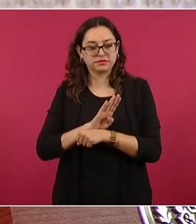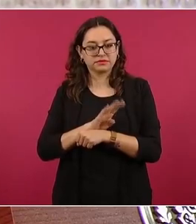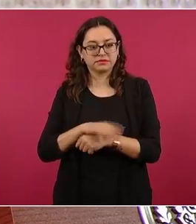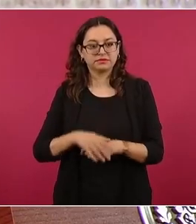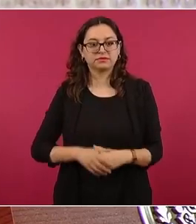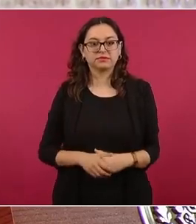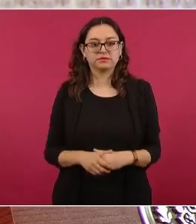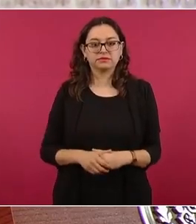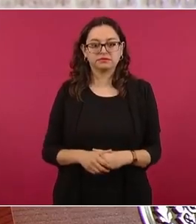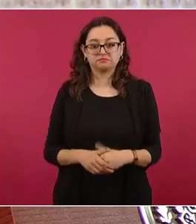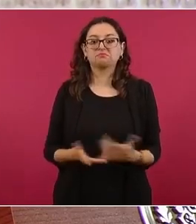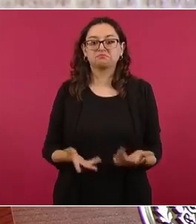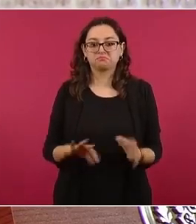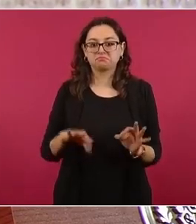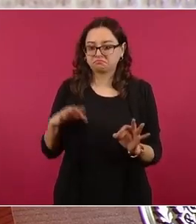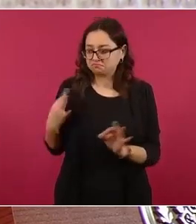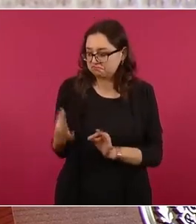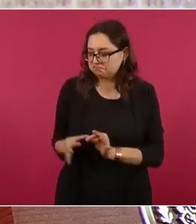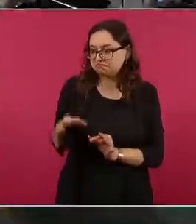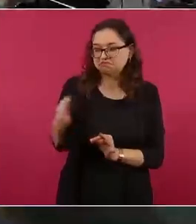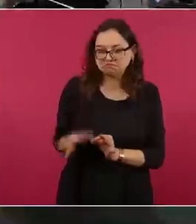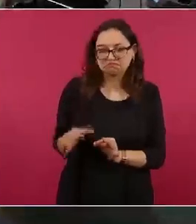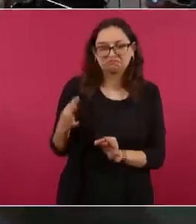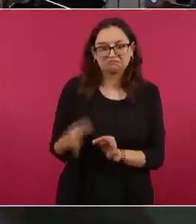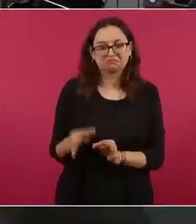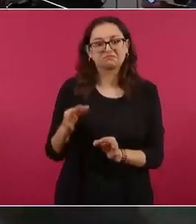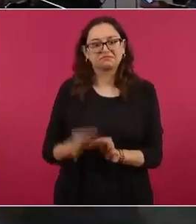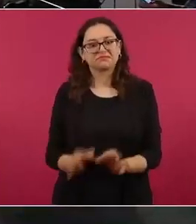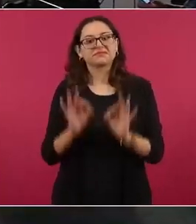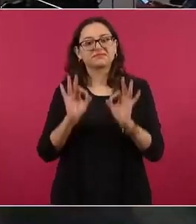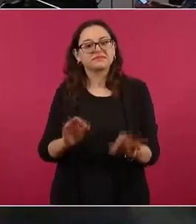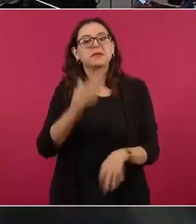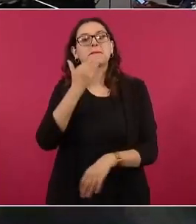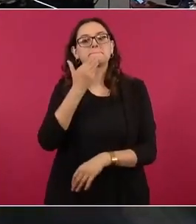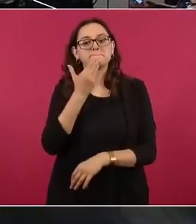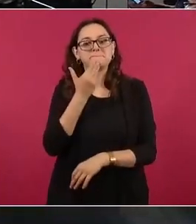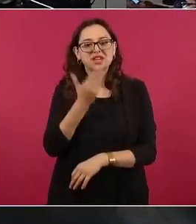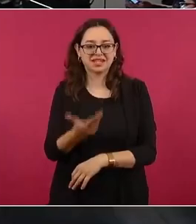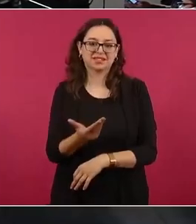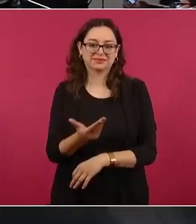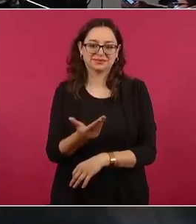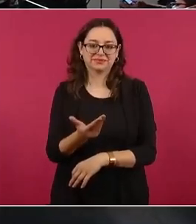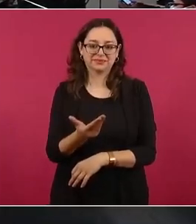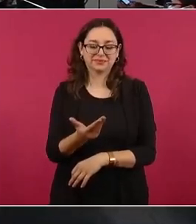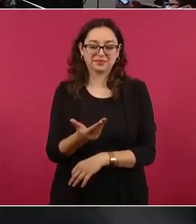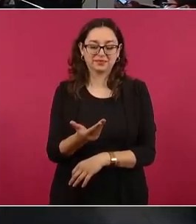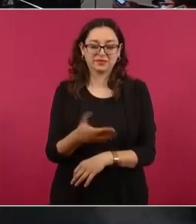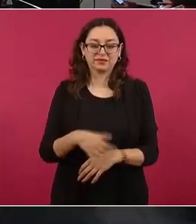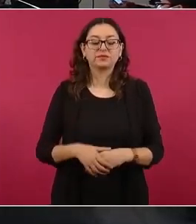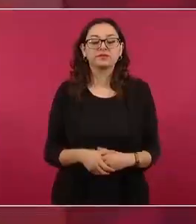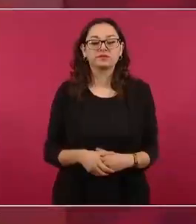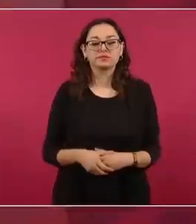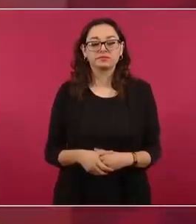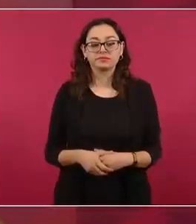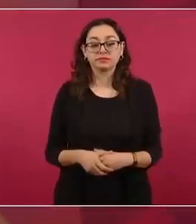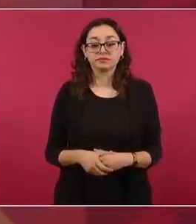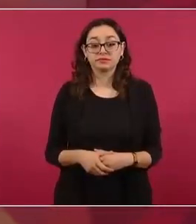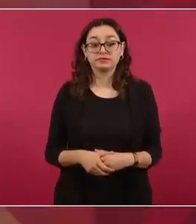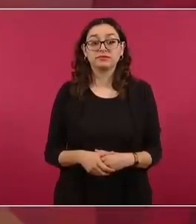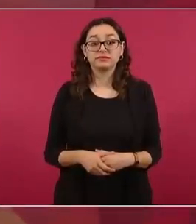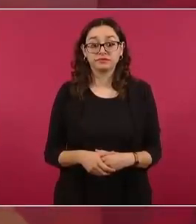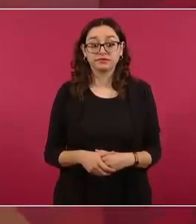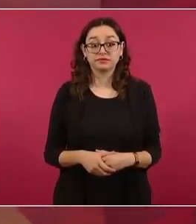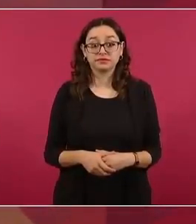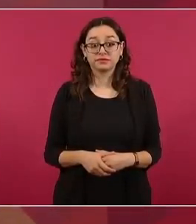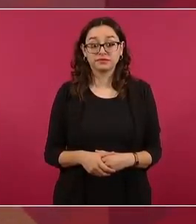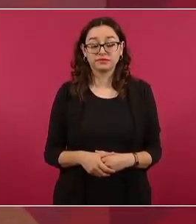y está funcionando muy bien incluso hay algo de lo